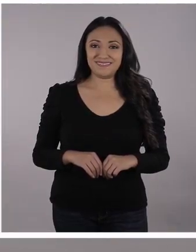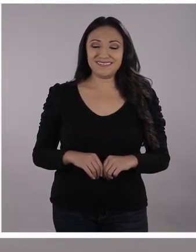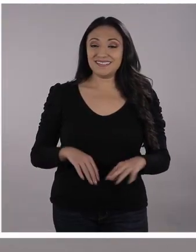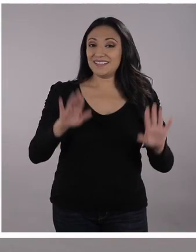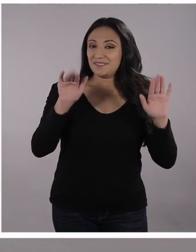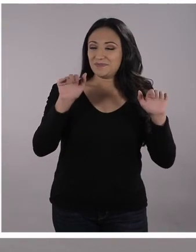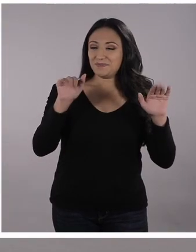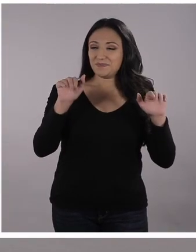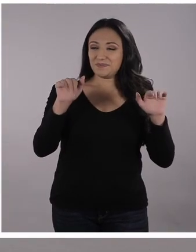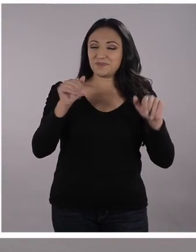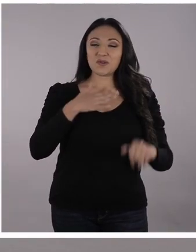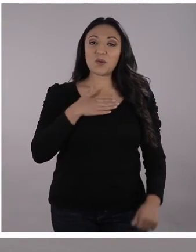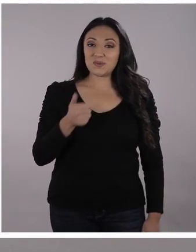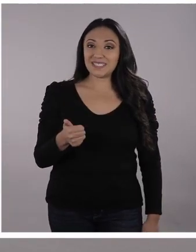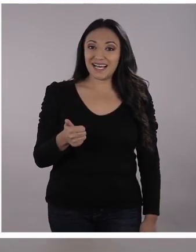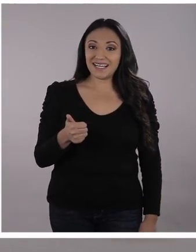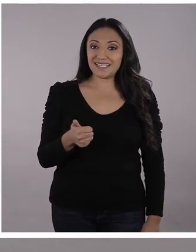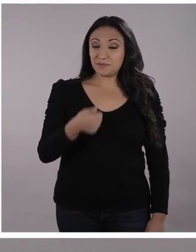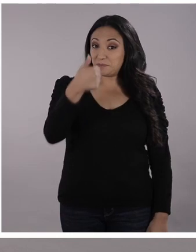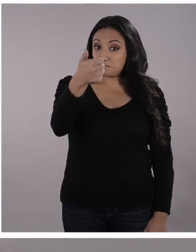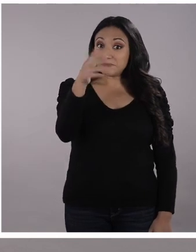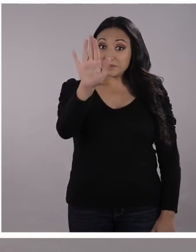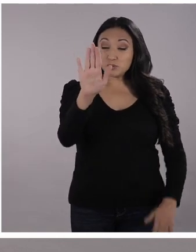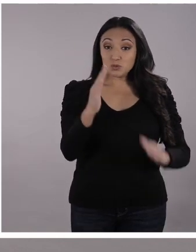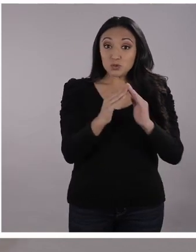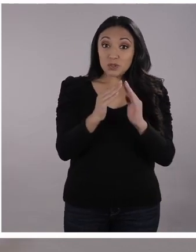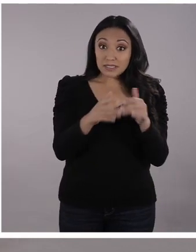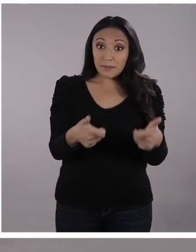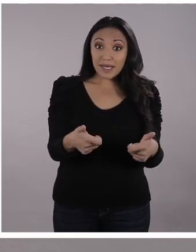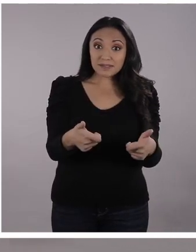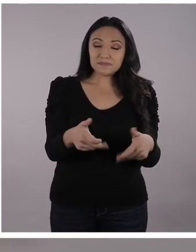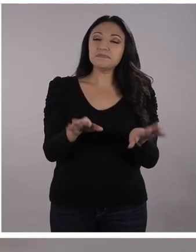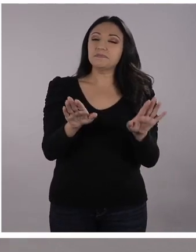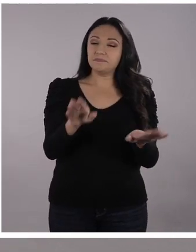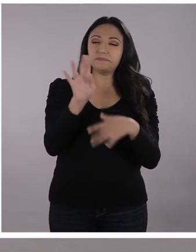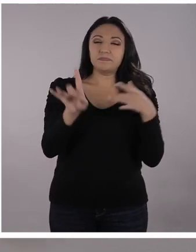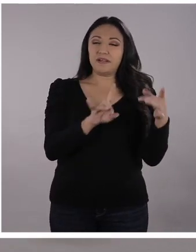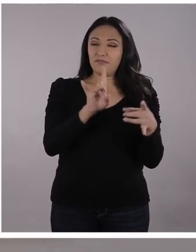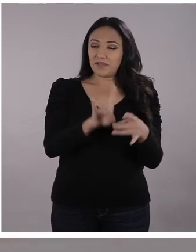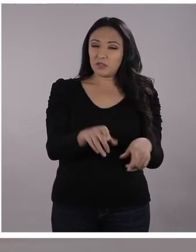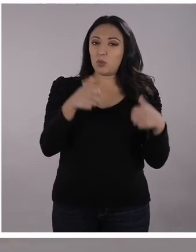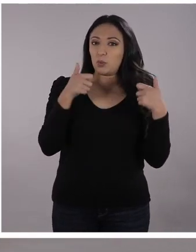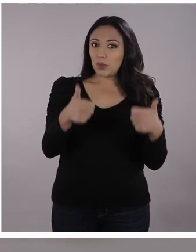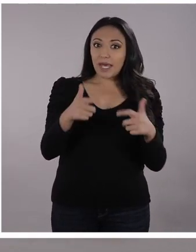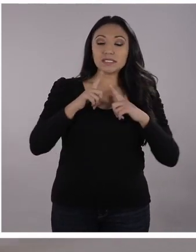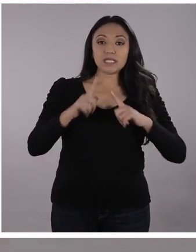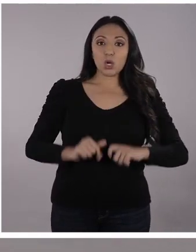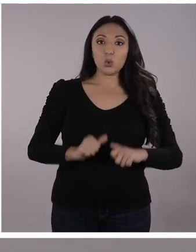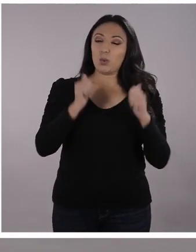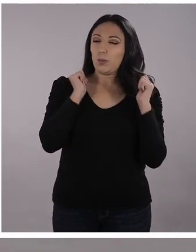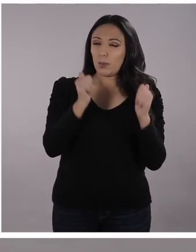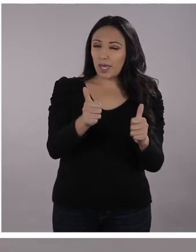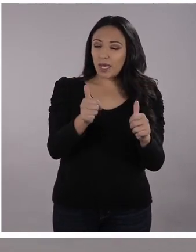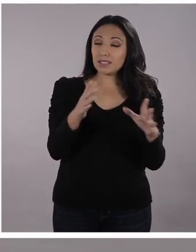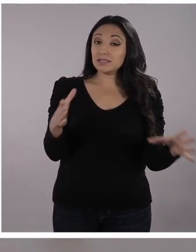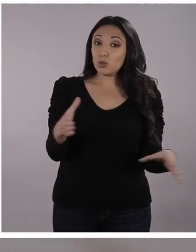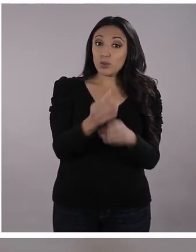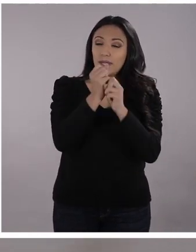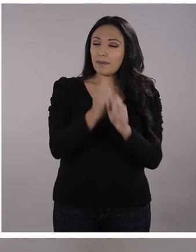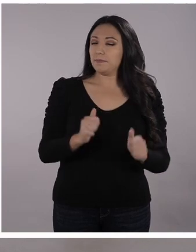¿Qué tal chicos y chicas? ¿Cómo están? ¿Cómo va todo en casa? Espero que estén bien, saludables y seguros.